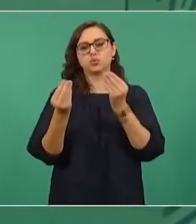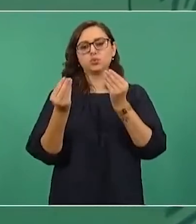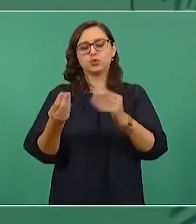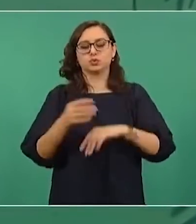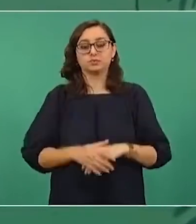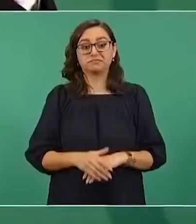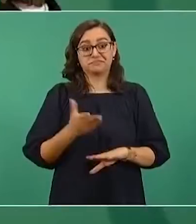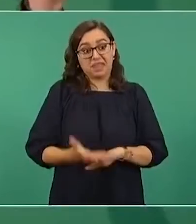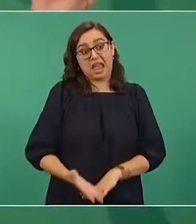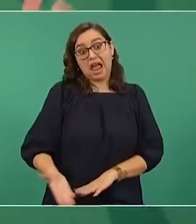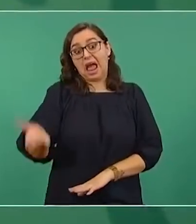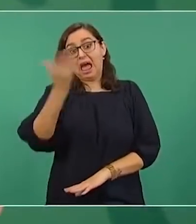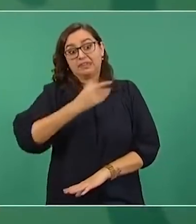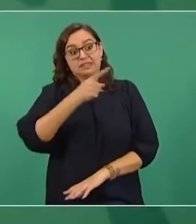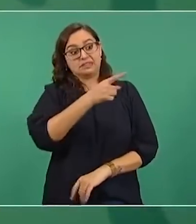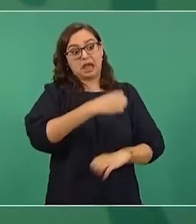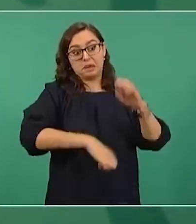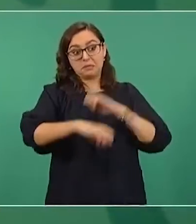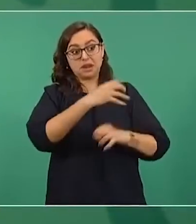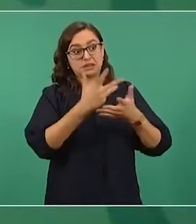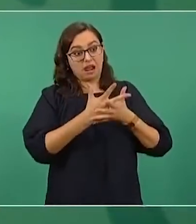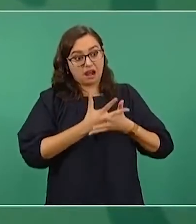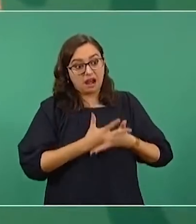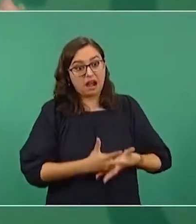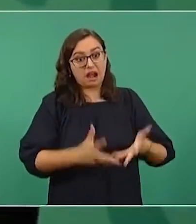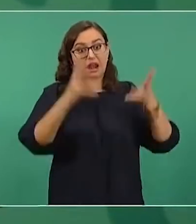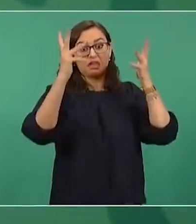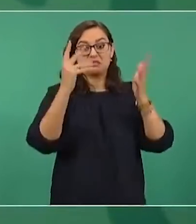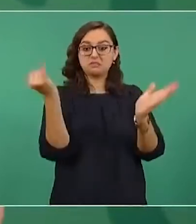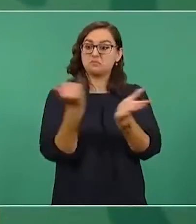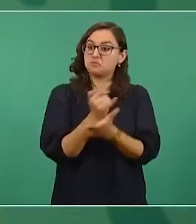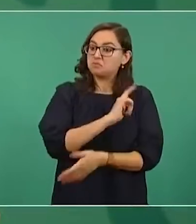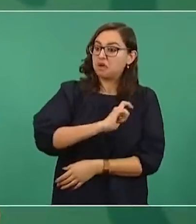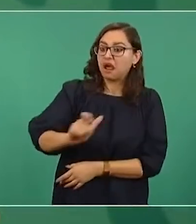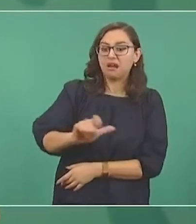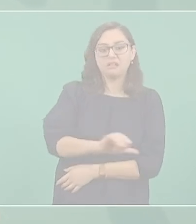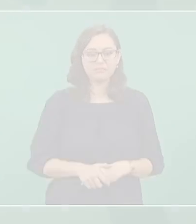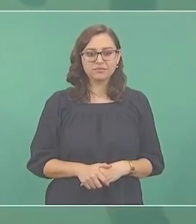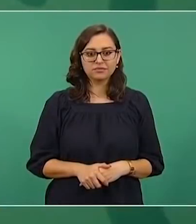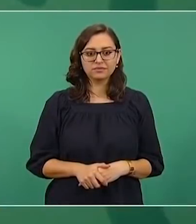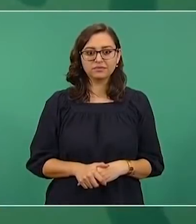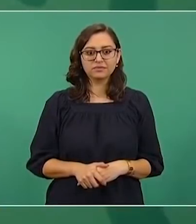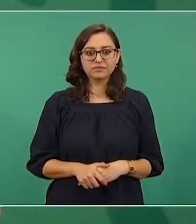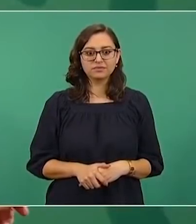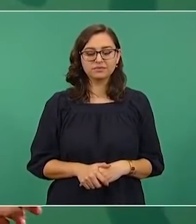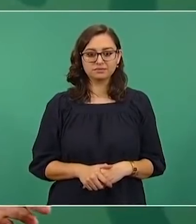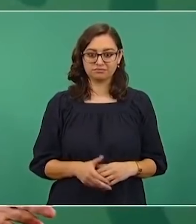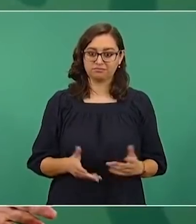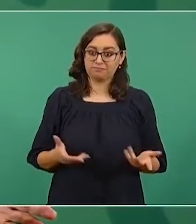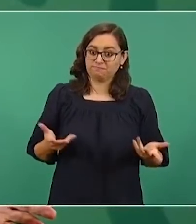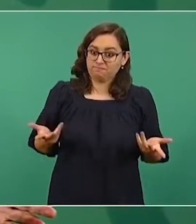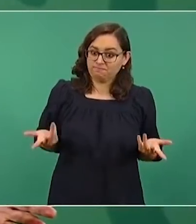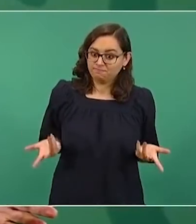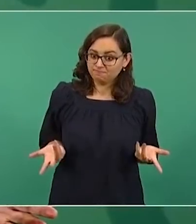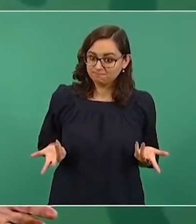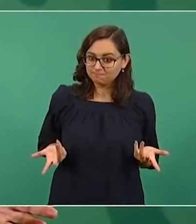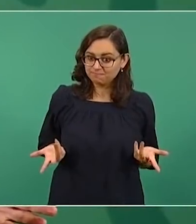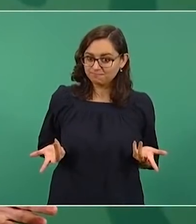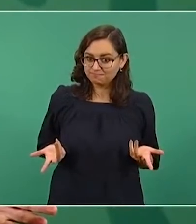impuestos las grandes corporaciones, se daba el mal ejemplo. Entonces, eso